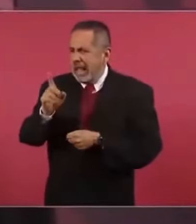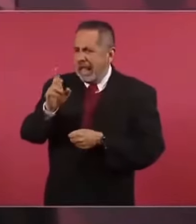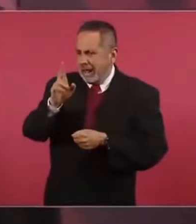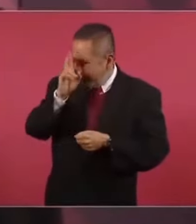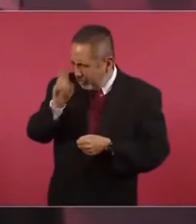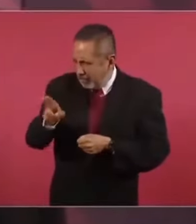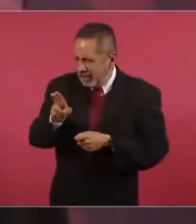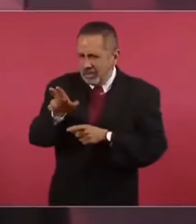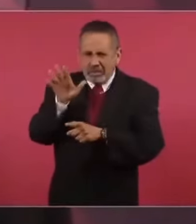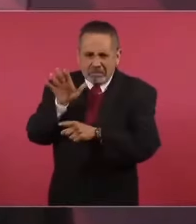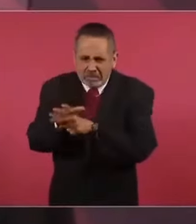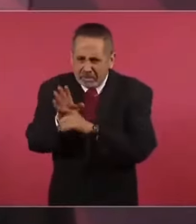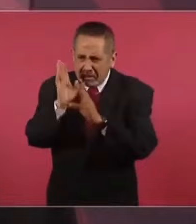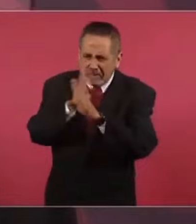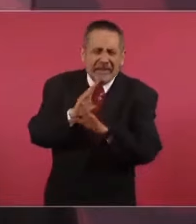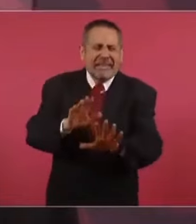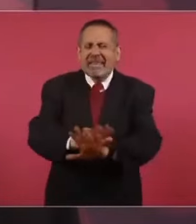nadie,